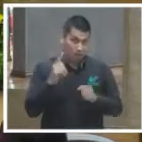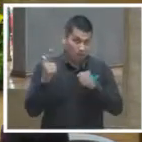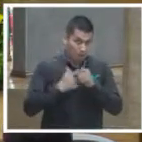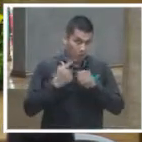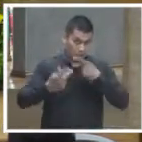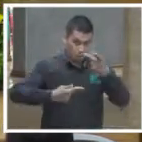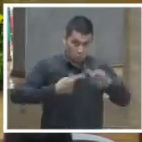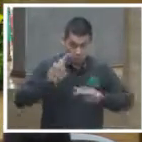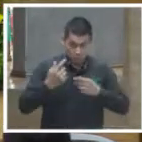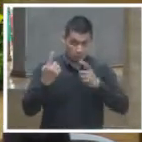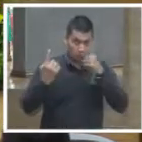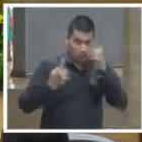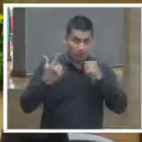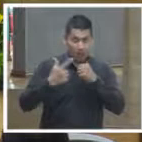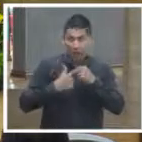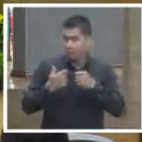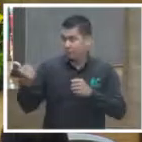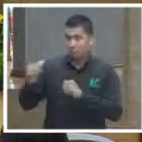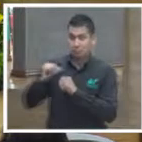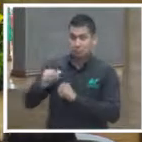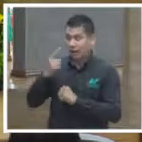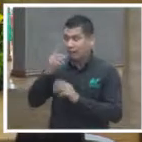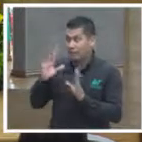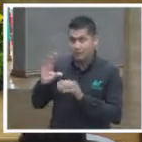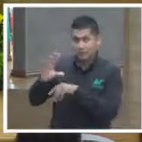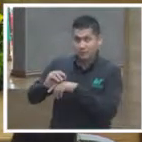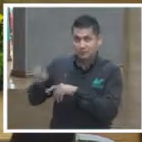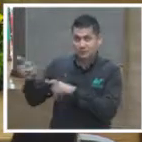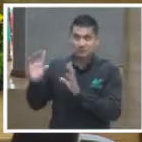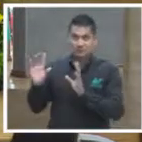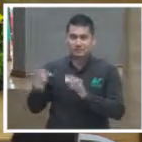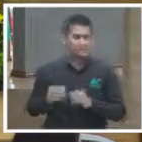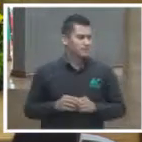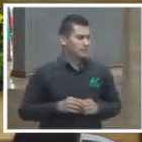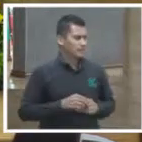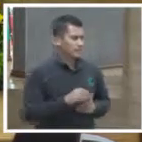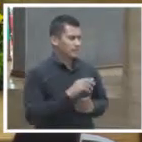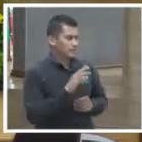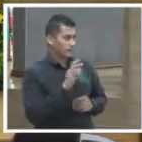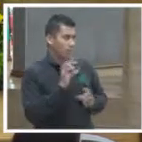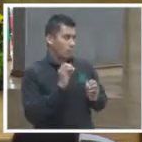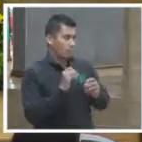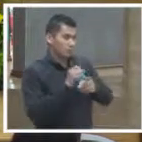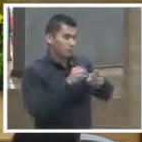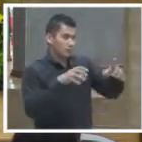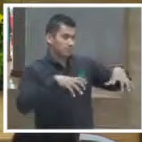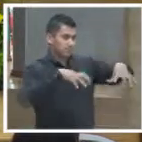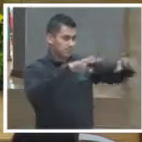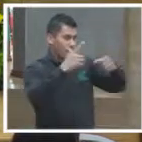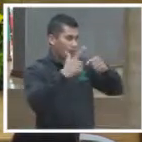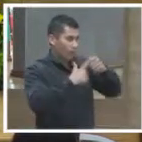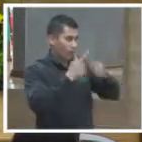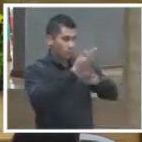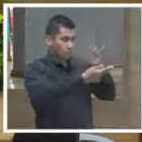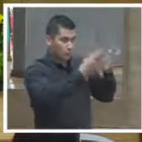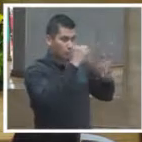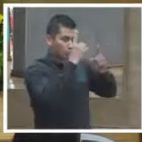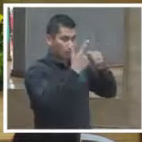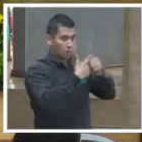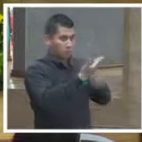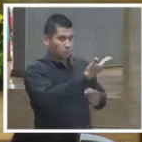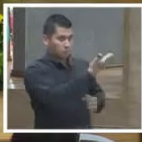verdad ya aquí la moderadora nos dirá pues no sé si el auditorio tenga alguna pregunta que hacer así a los